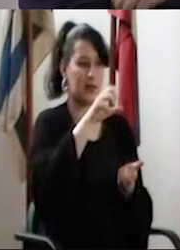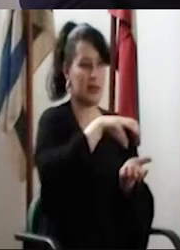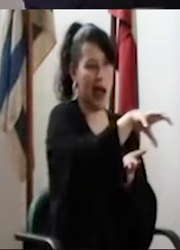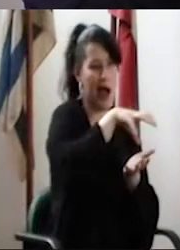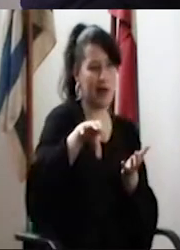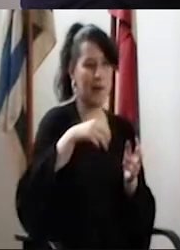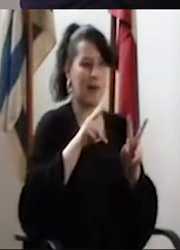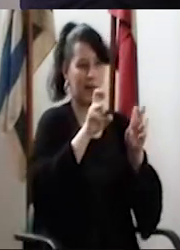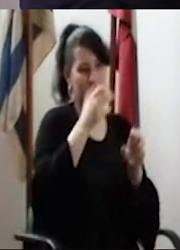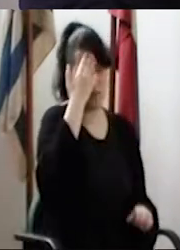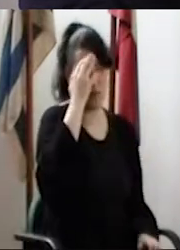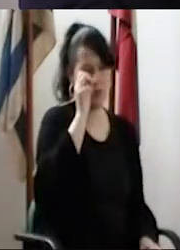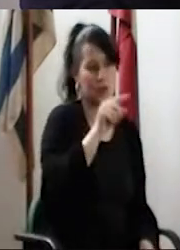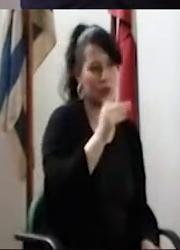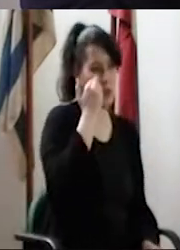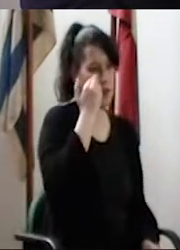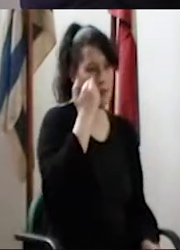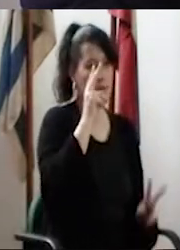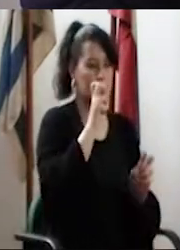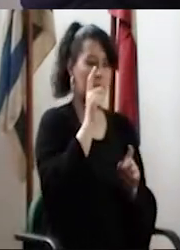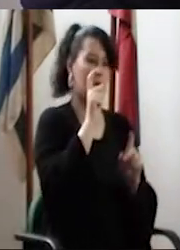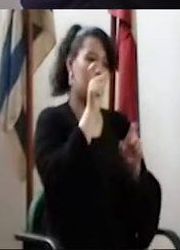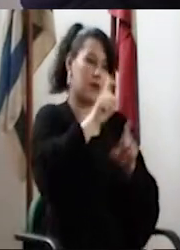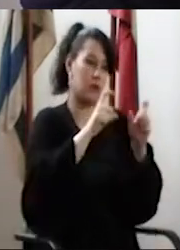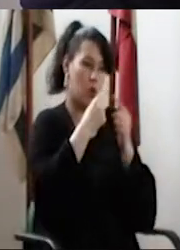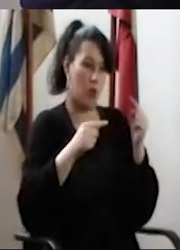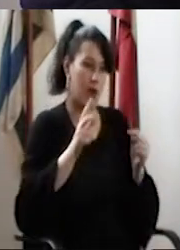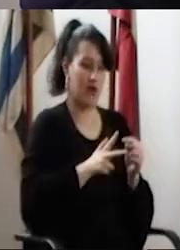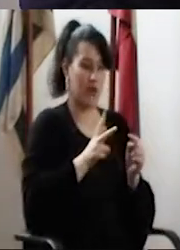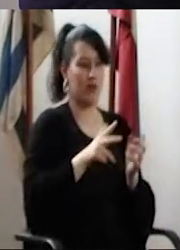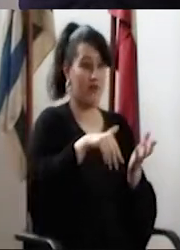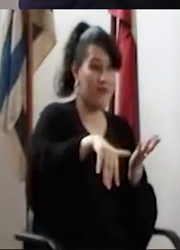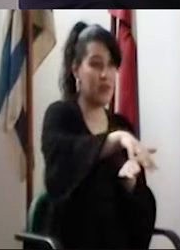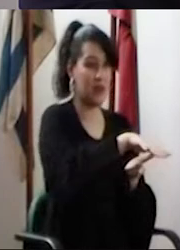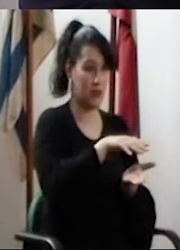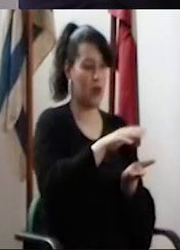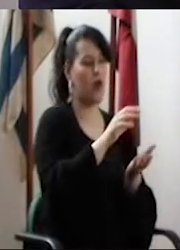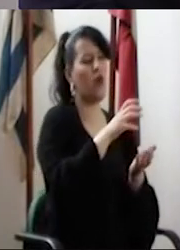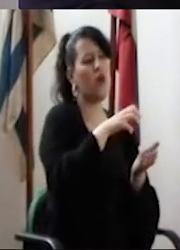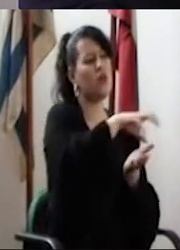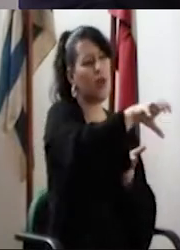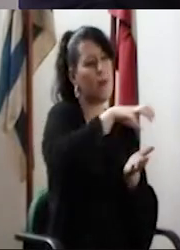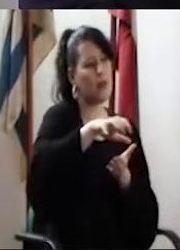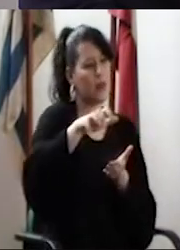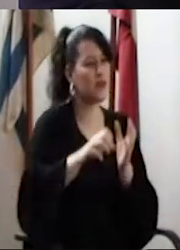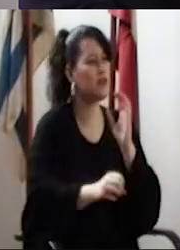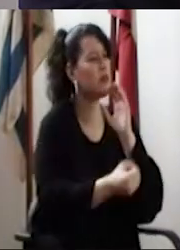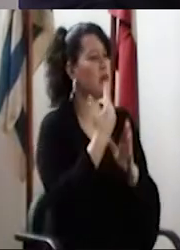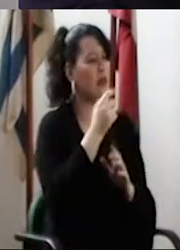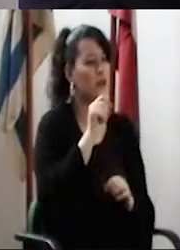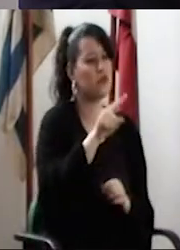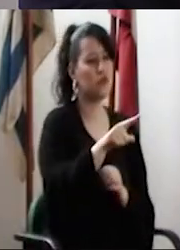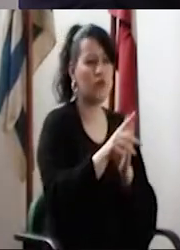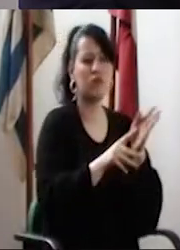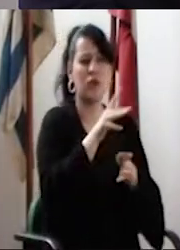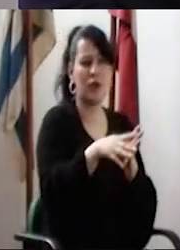áreas afines al saber, por lo que agrupa los recursos humanos físicos, técnicos requeridos. Y los departamentos son creados, son